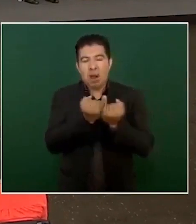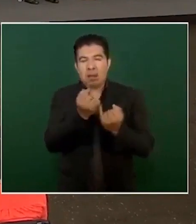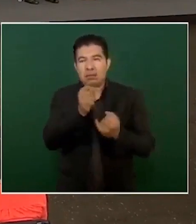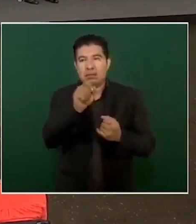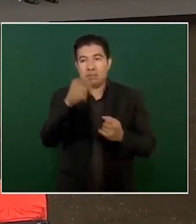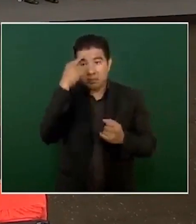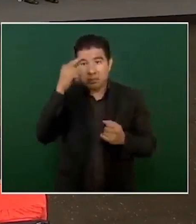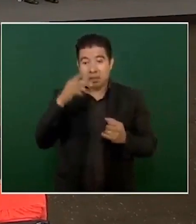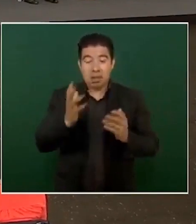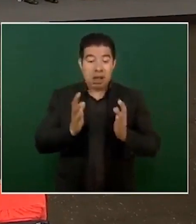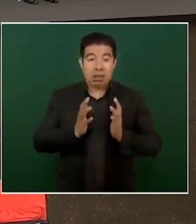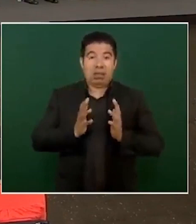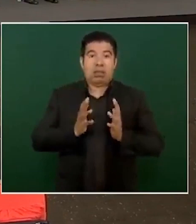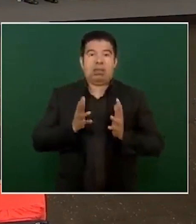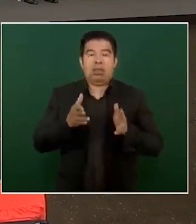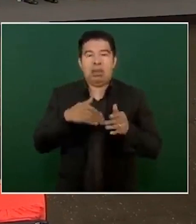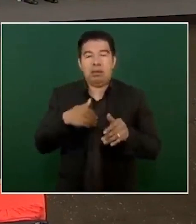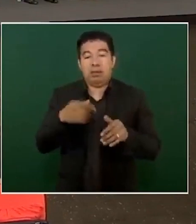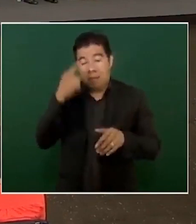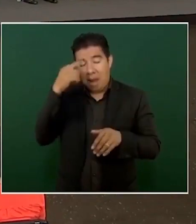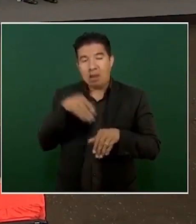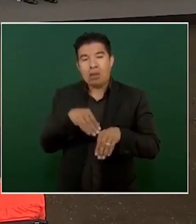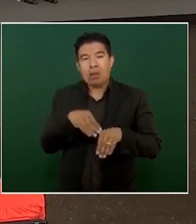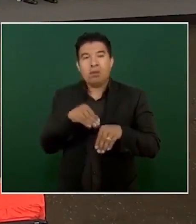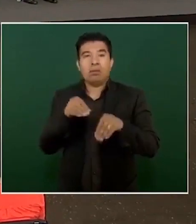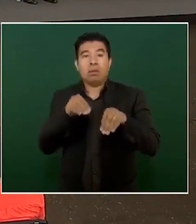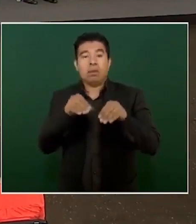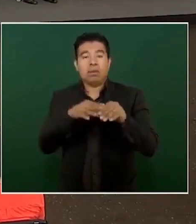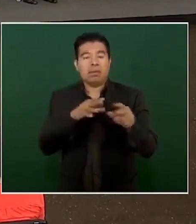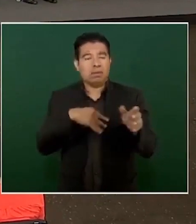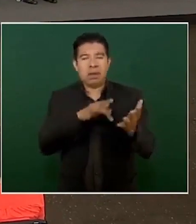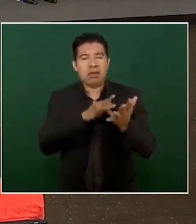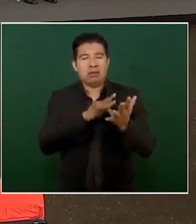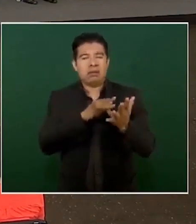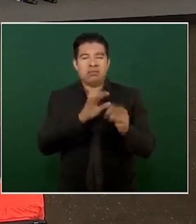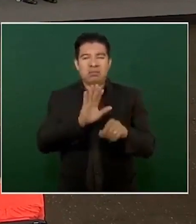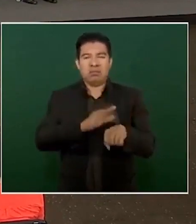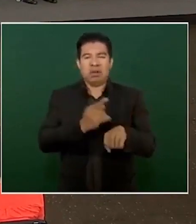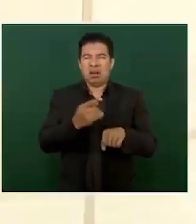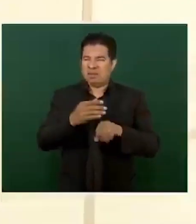estrategia Reaccionaria Y golpista